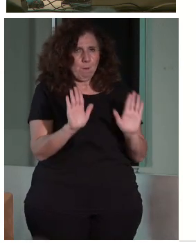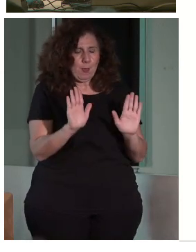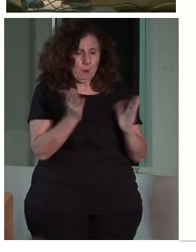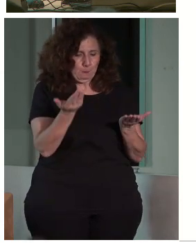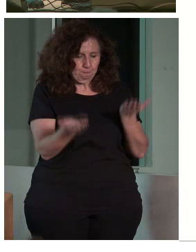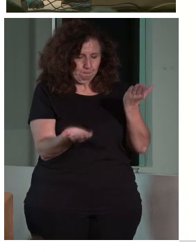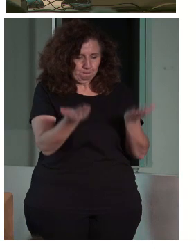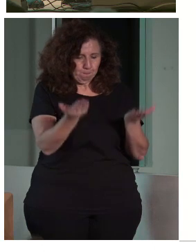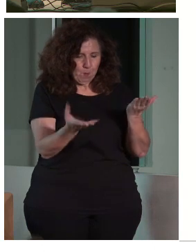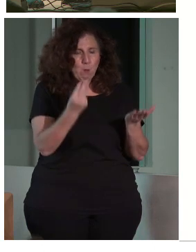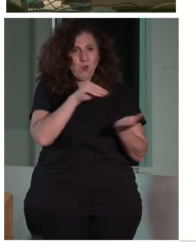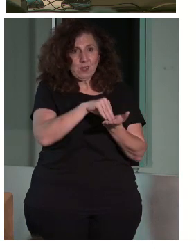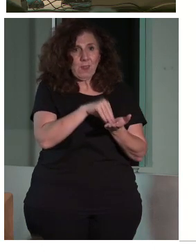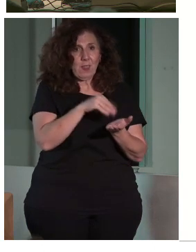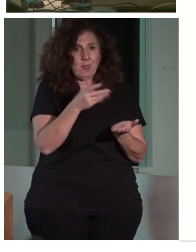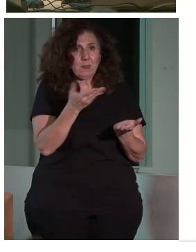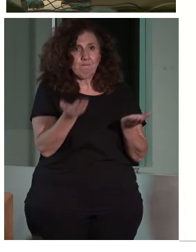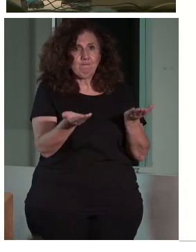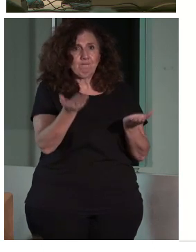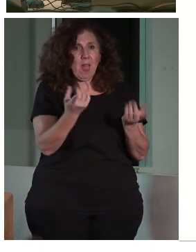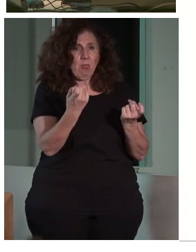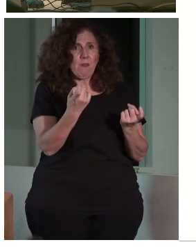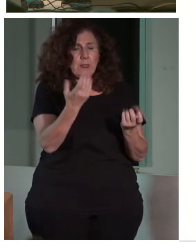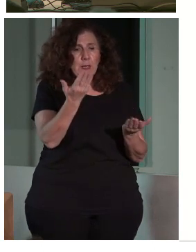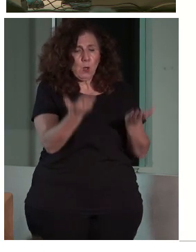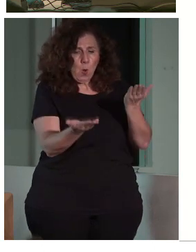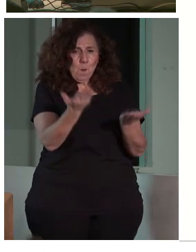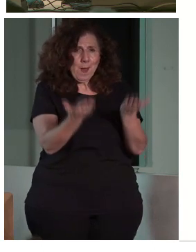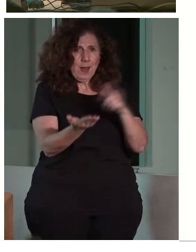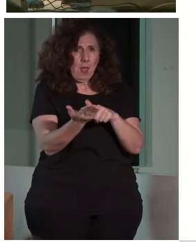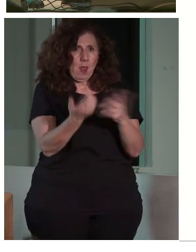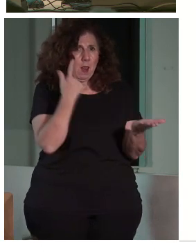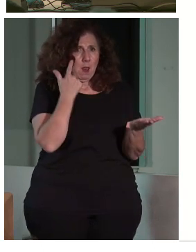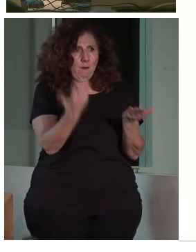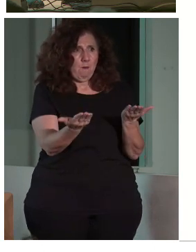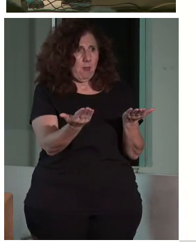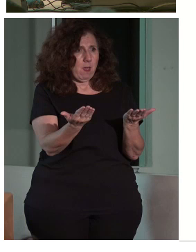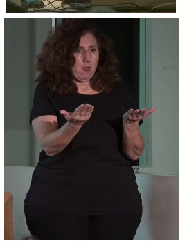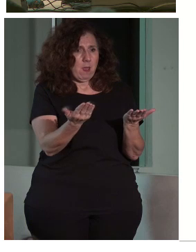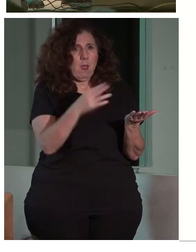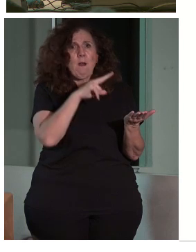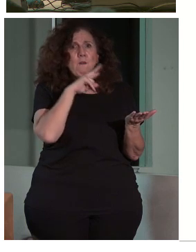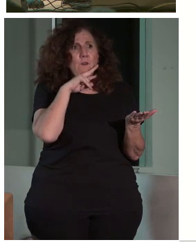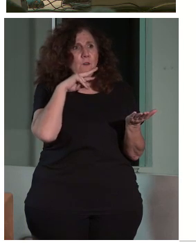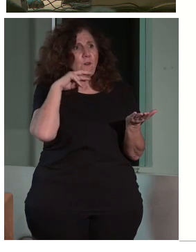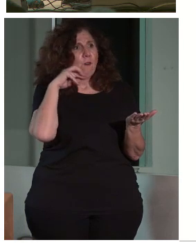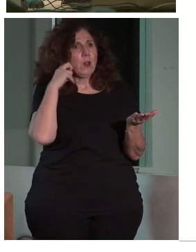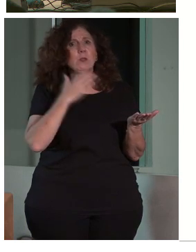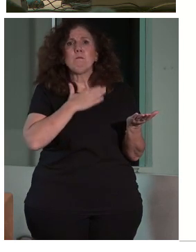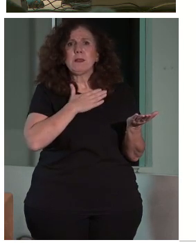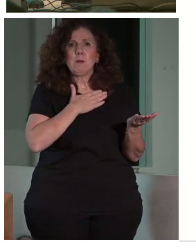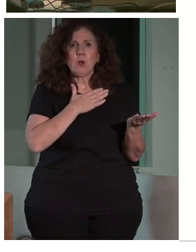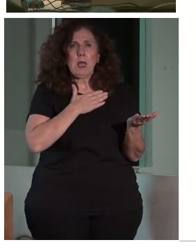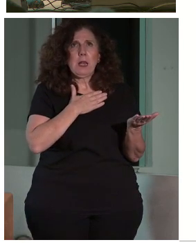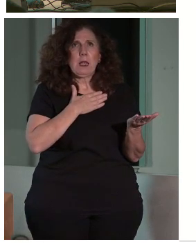es necesario esa comparación, ¿no? Y ver los valores patrimoniales, no todos tienen la misma